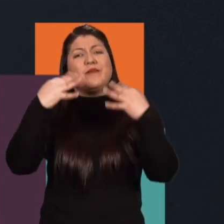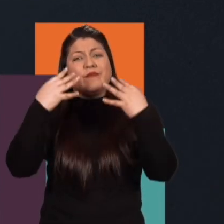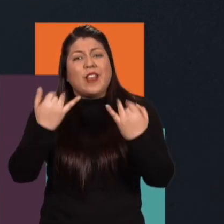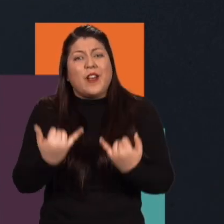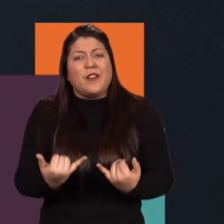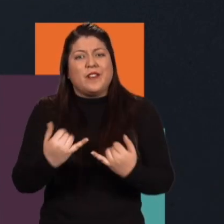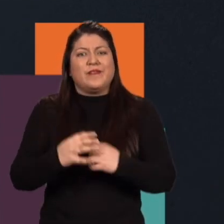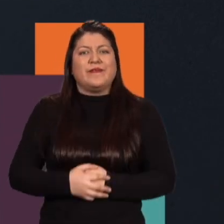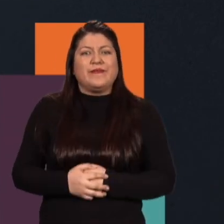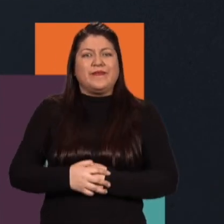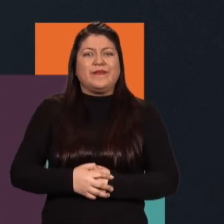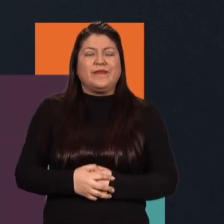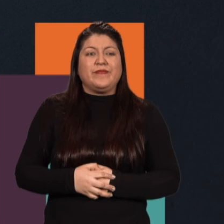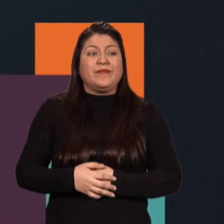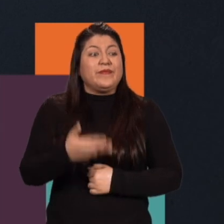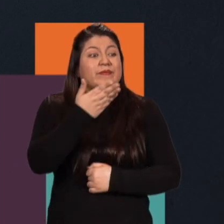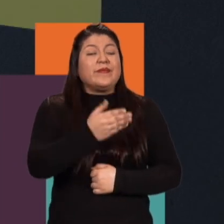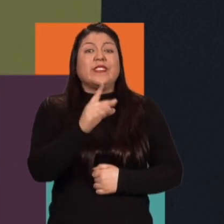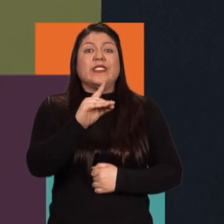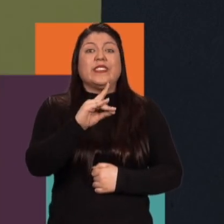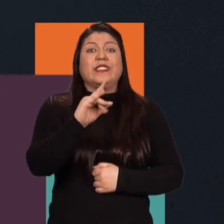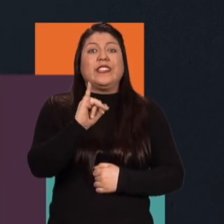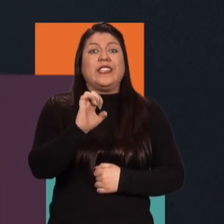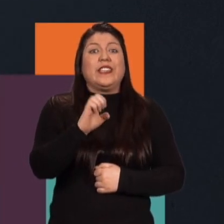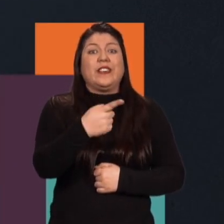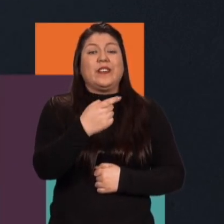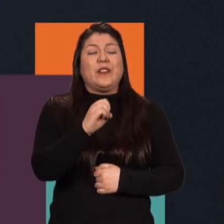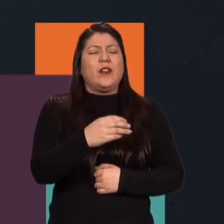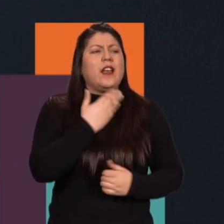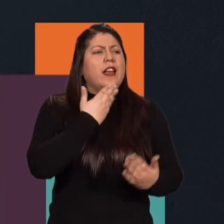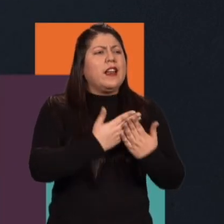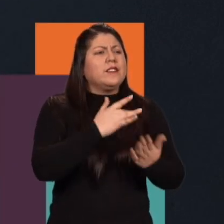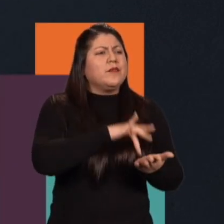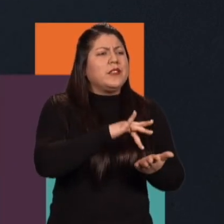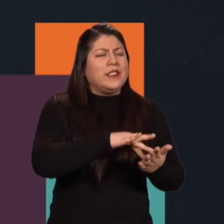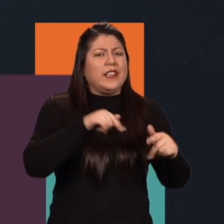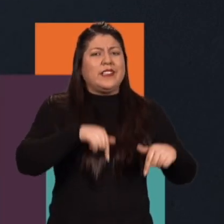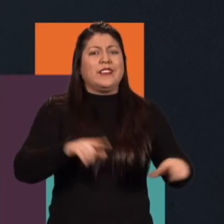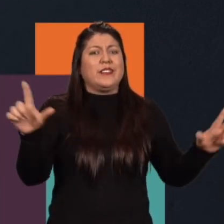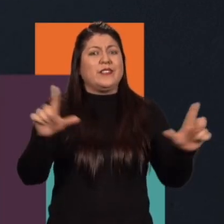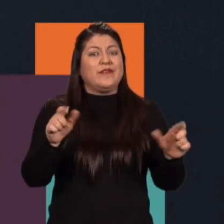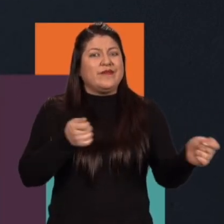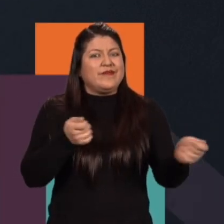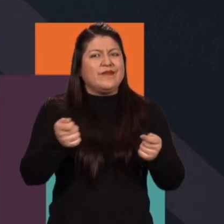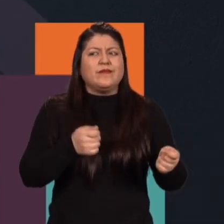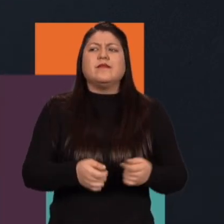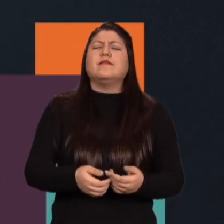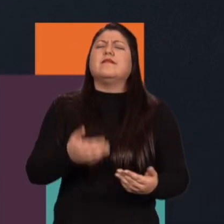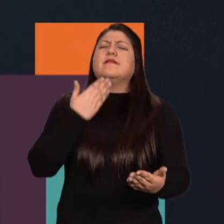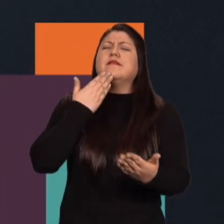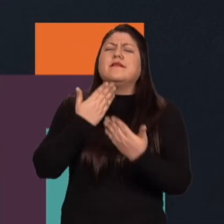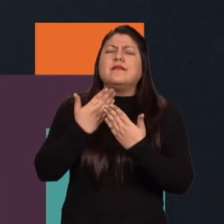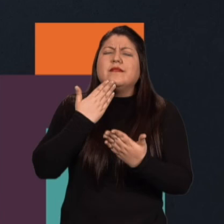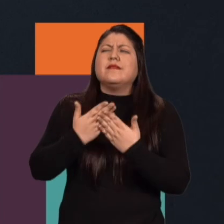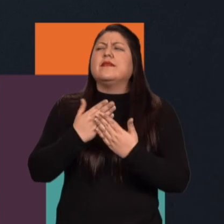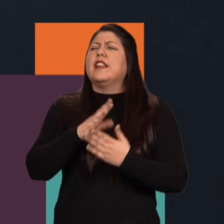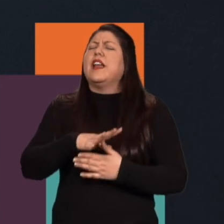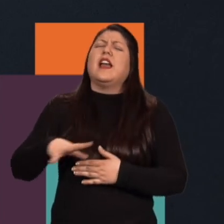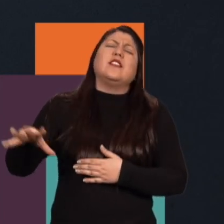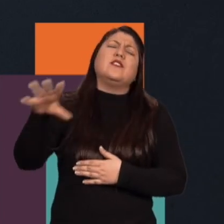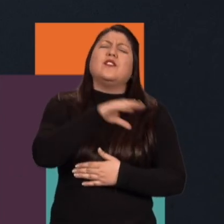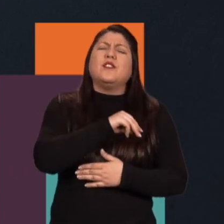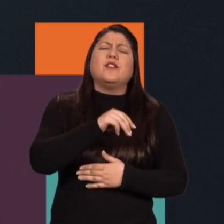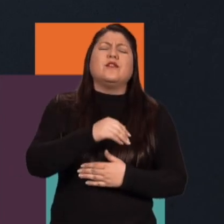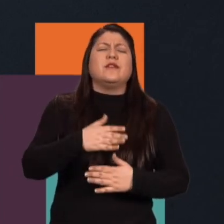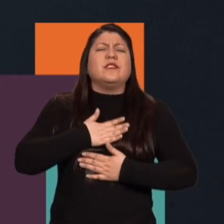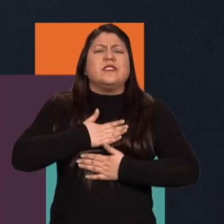y a todos los que amablemente nos han acompañado en este momento Diego gracias por estar en Toma el Control con